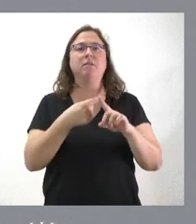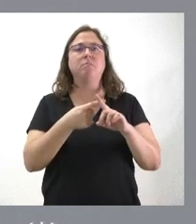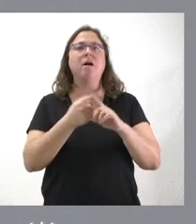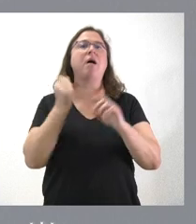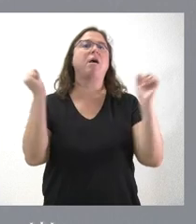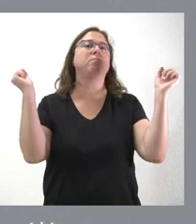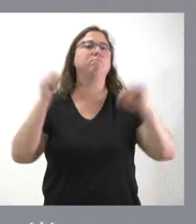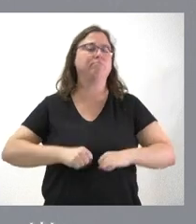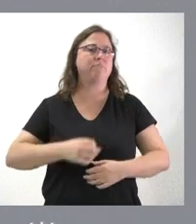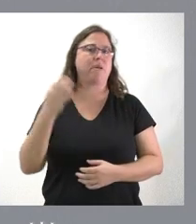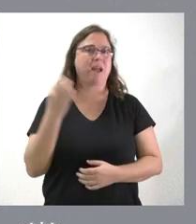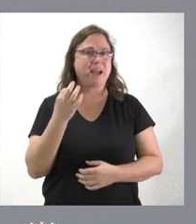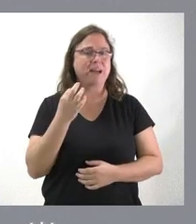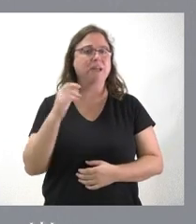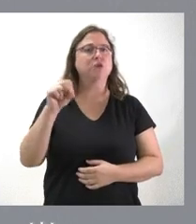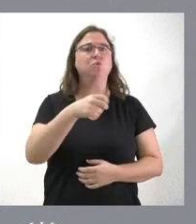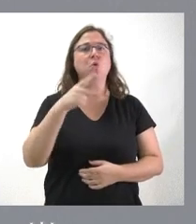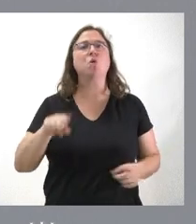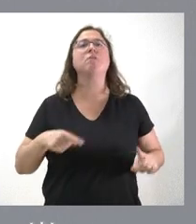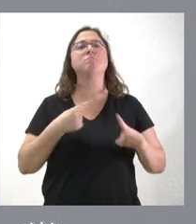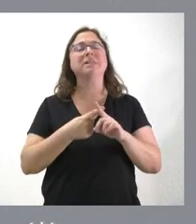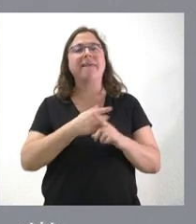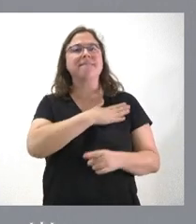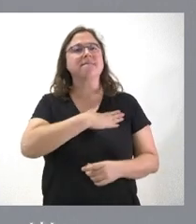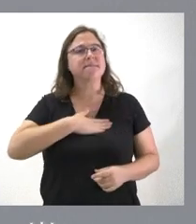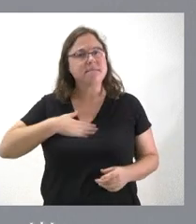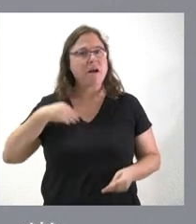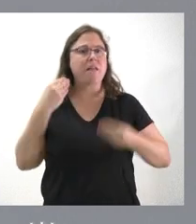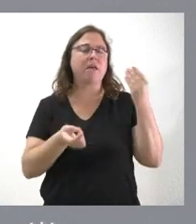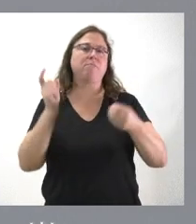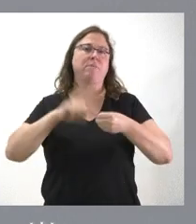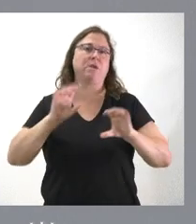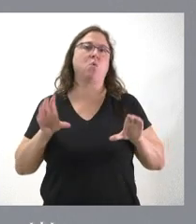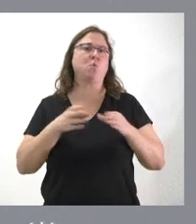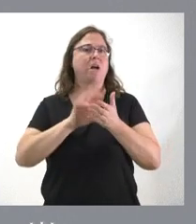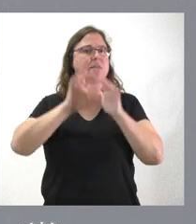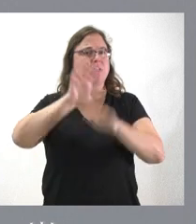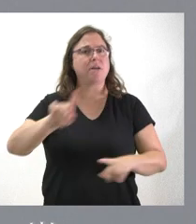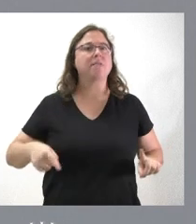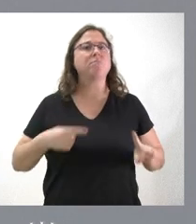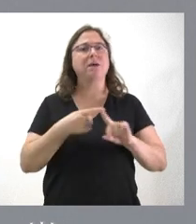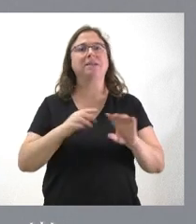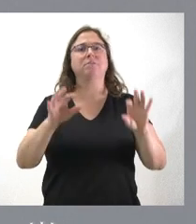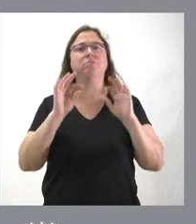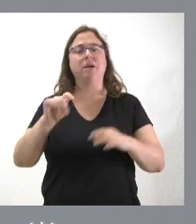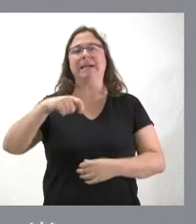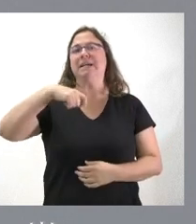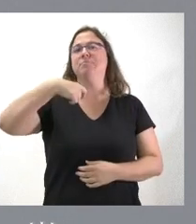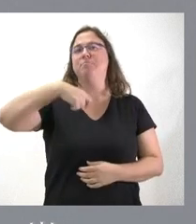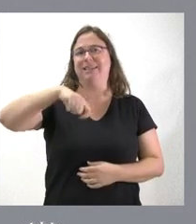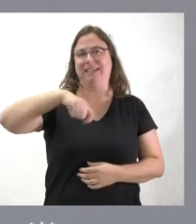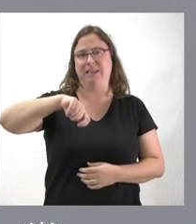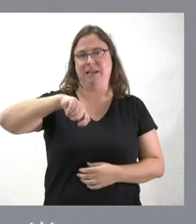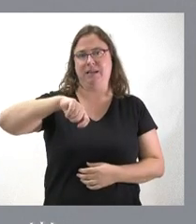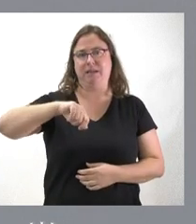aprueben las propuestas de resolución y esa es la voluntad con la que va a participar la Junta de Castilla y León y muy específicamente el presidente de la Junta de Castilla y León, que